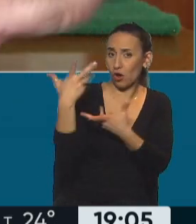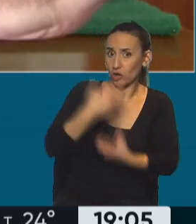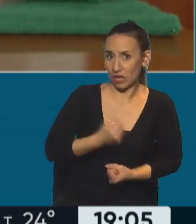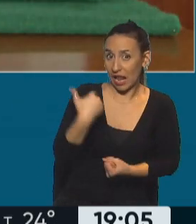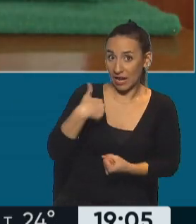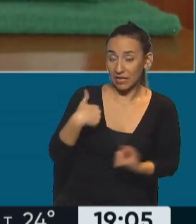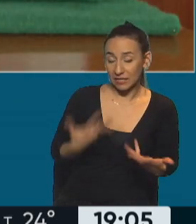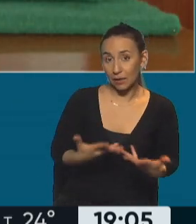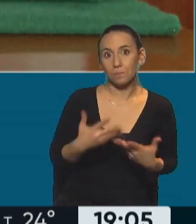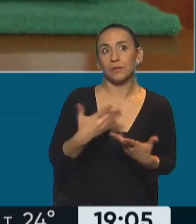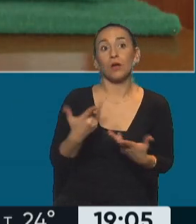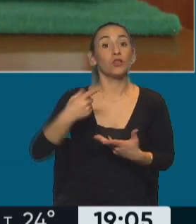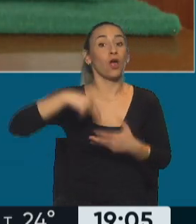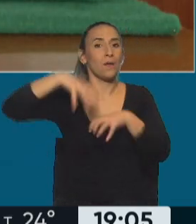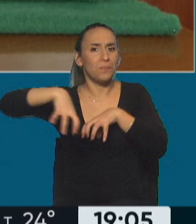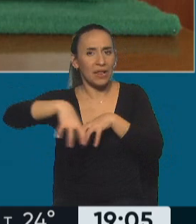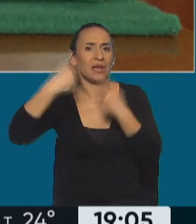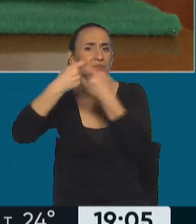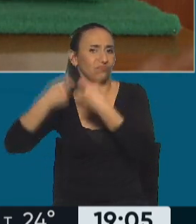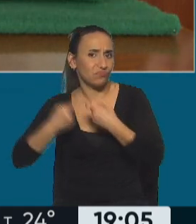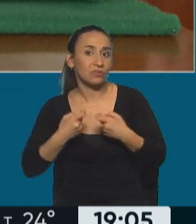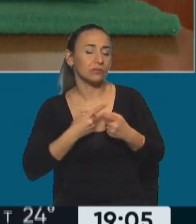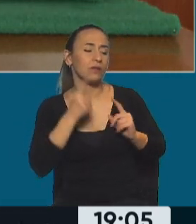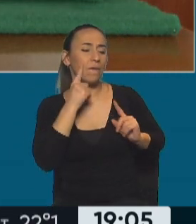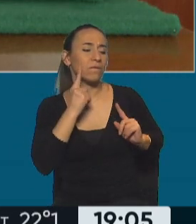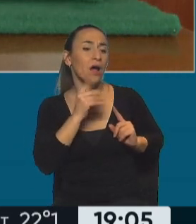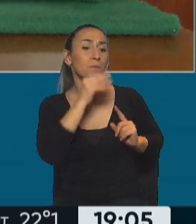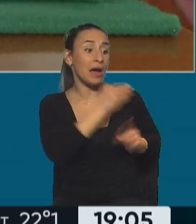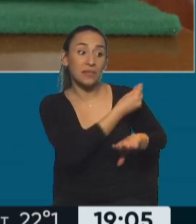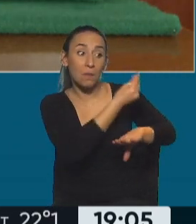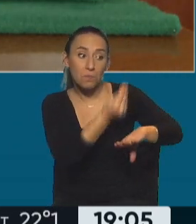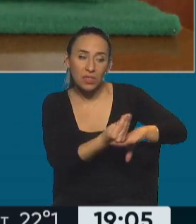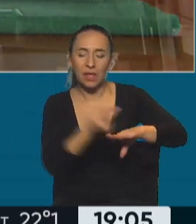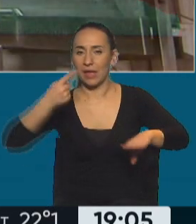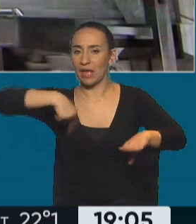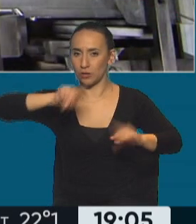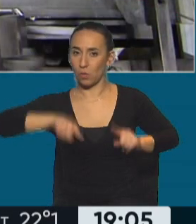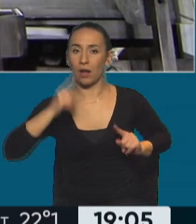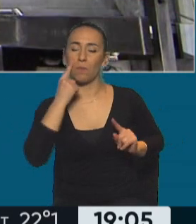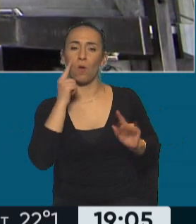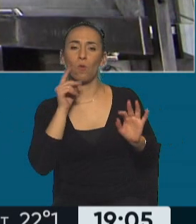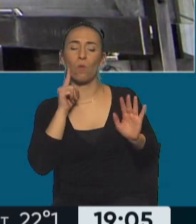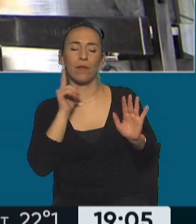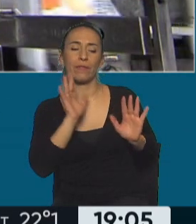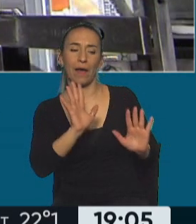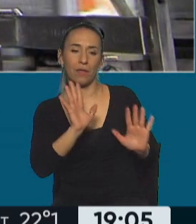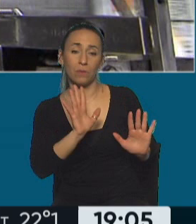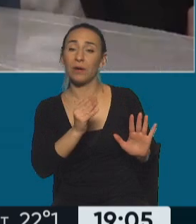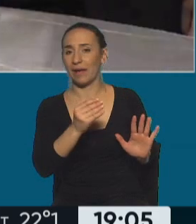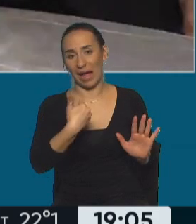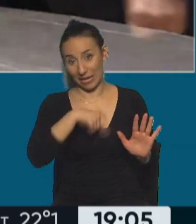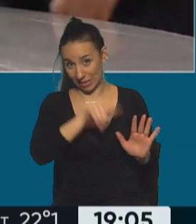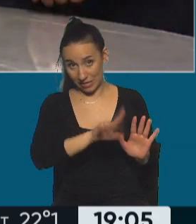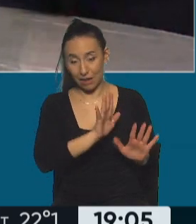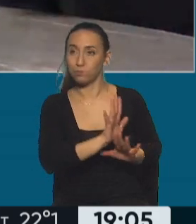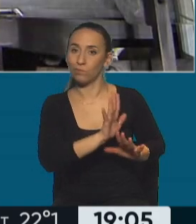respecto de la llegada de Sergio Massa, también se manejan con cierta cautela porque sabemos que la economía argentina es día a día, minuto a minuto,